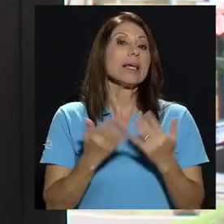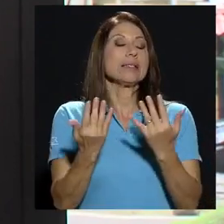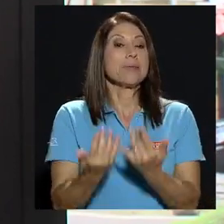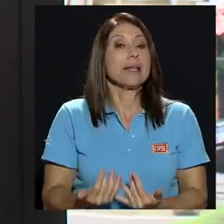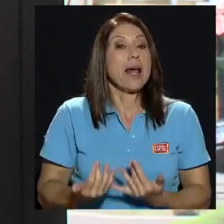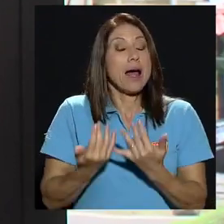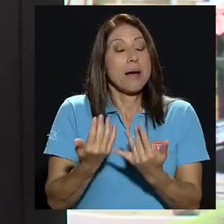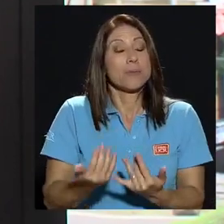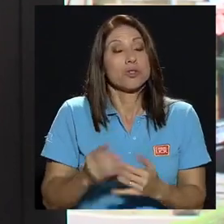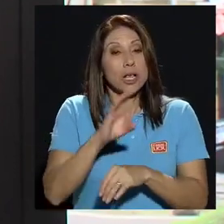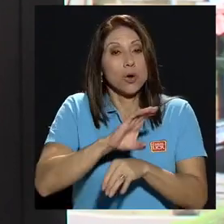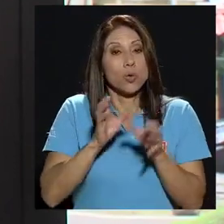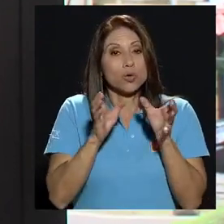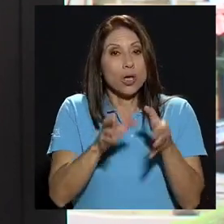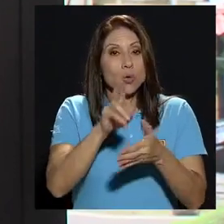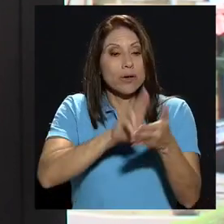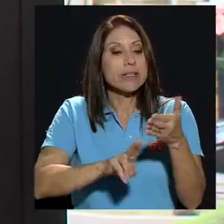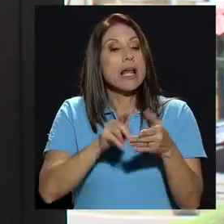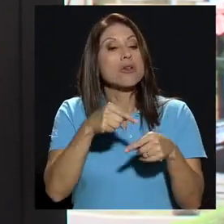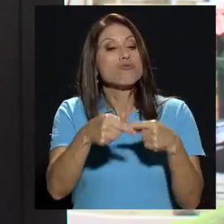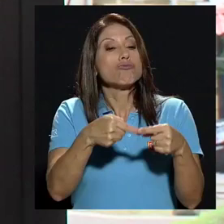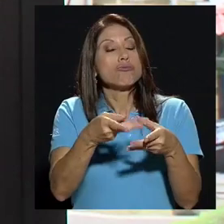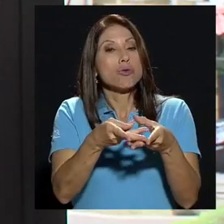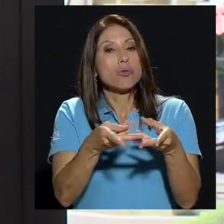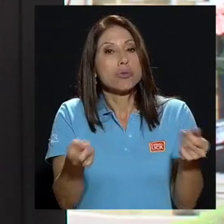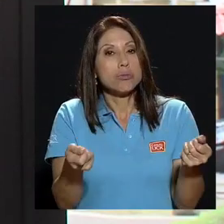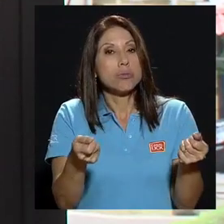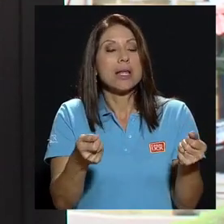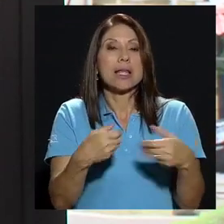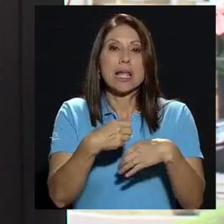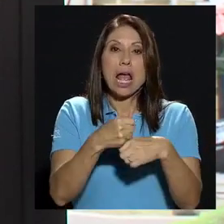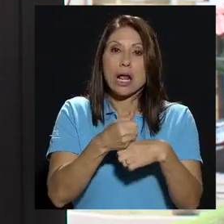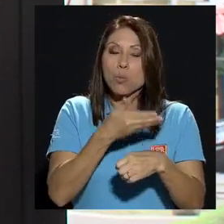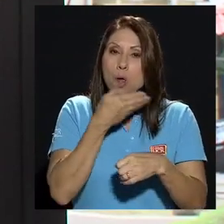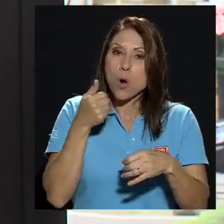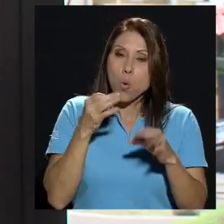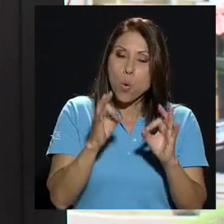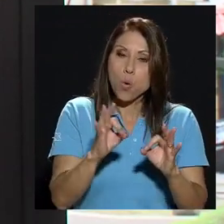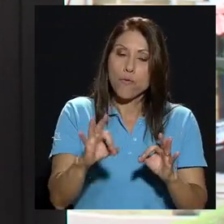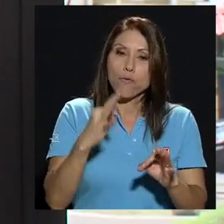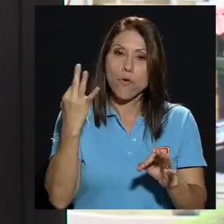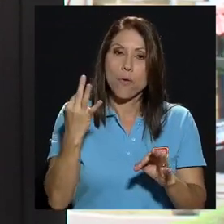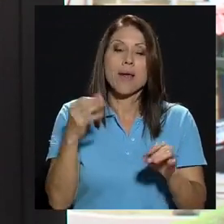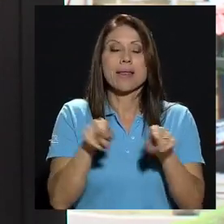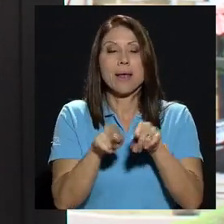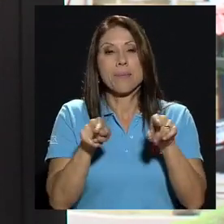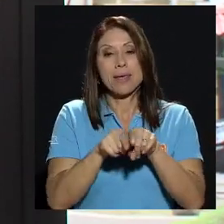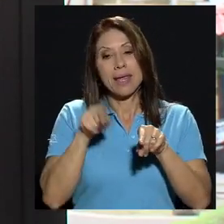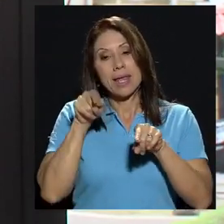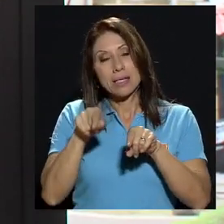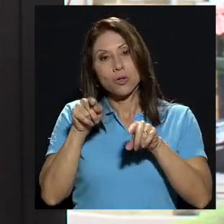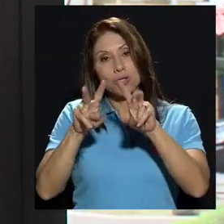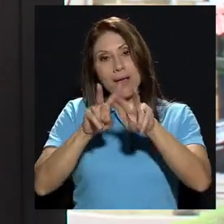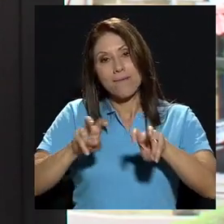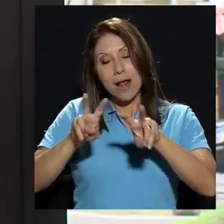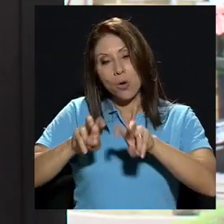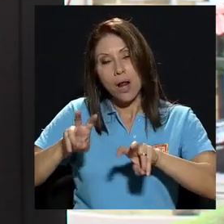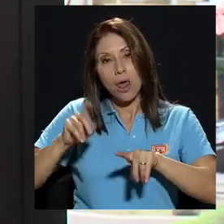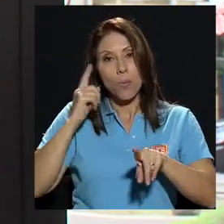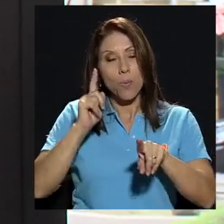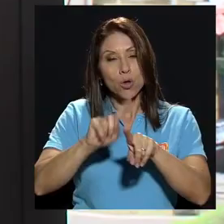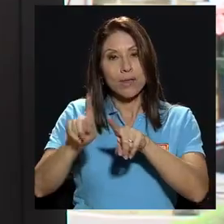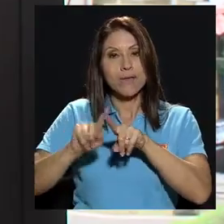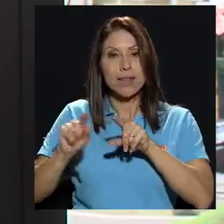esperamos que el Consejo Universitario lo resuelva y ver los mejores mecanismos y que esos mecanismos también sean valorados por los diferentes